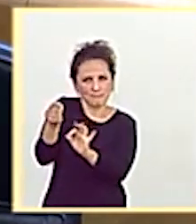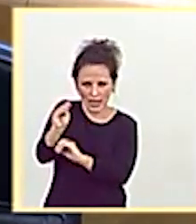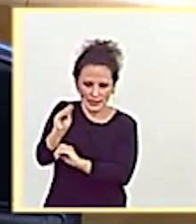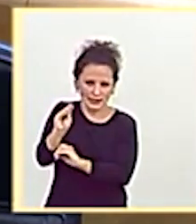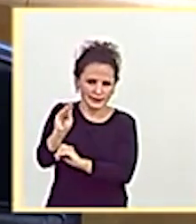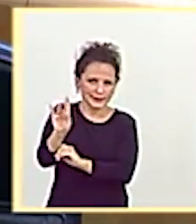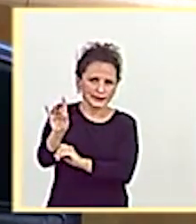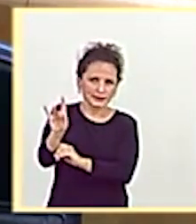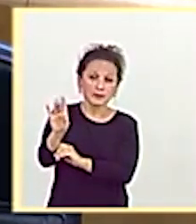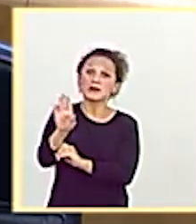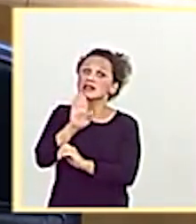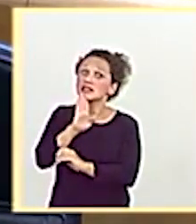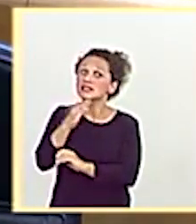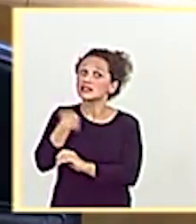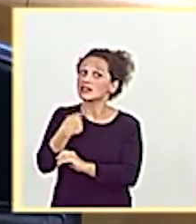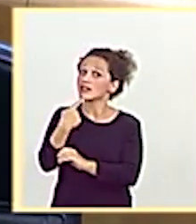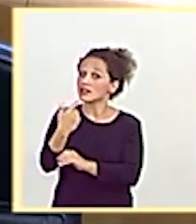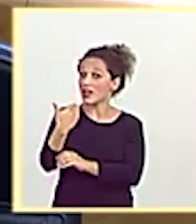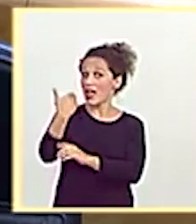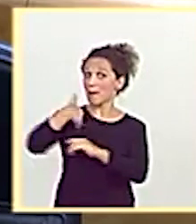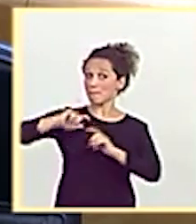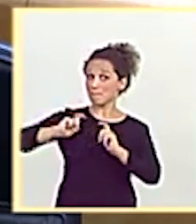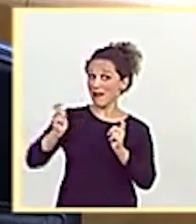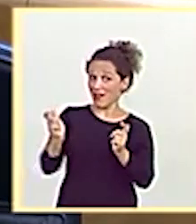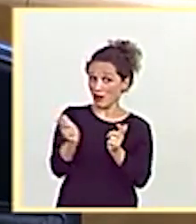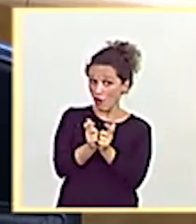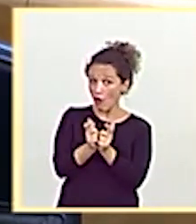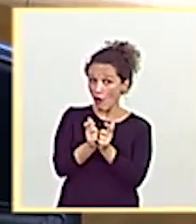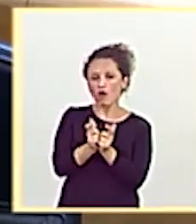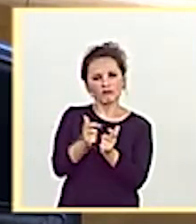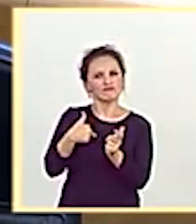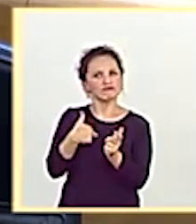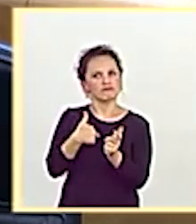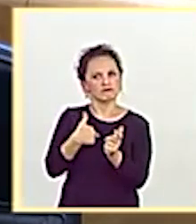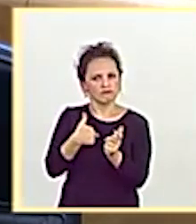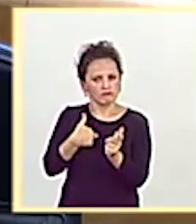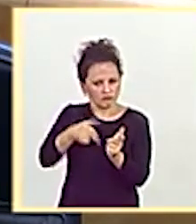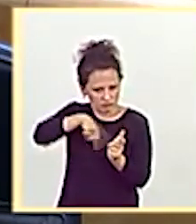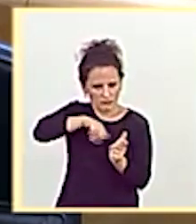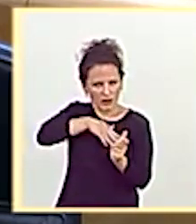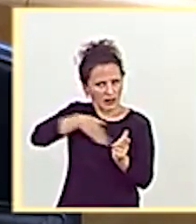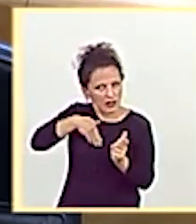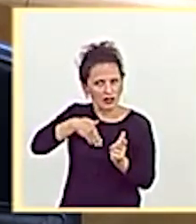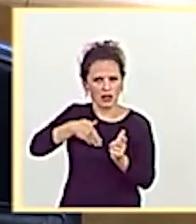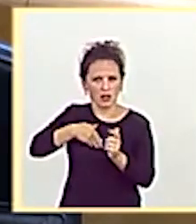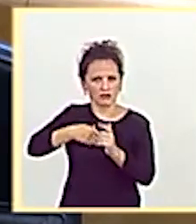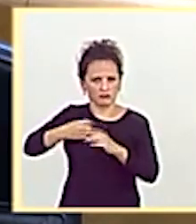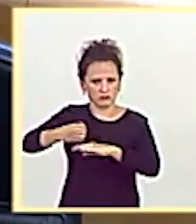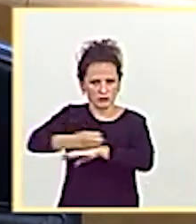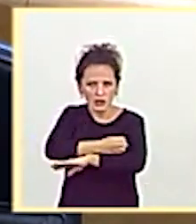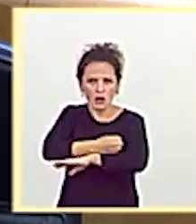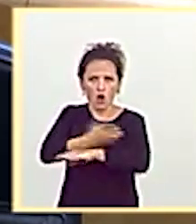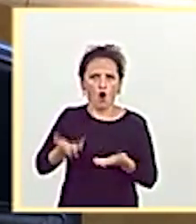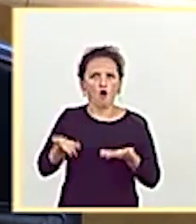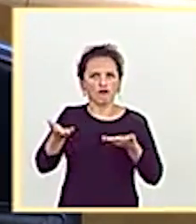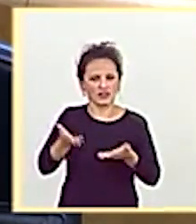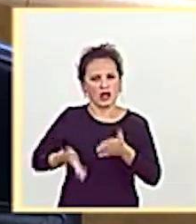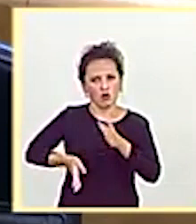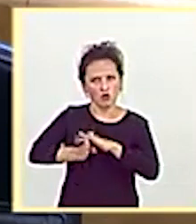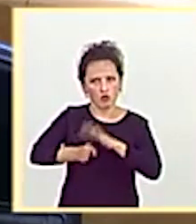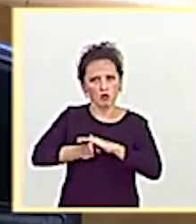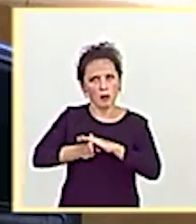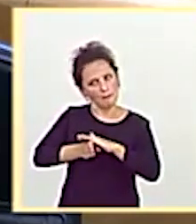le digo y como dije en ese pleno, pues nuestra voluntad es seguir recuperando la oferta de servicios ferroviarios, teniendo en cuenta la